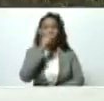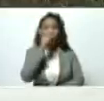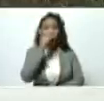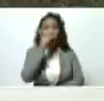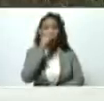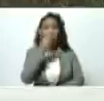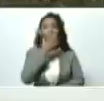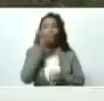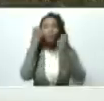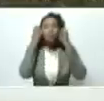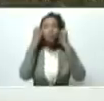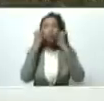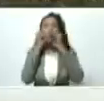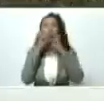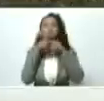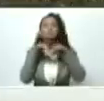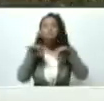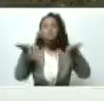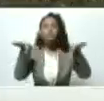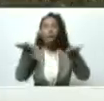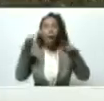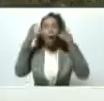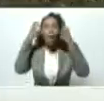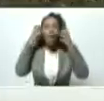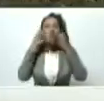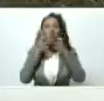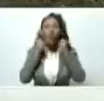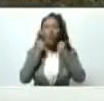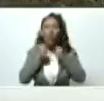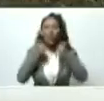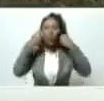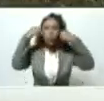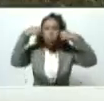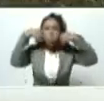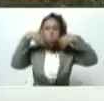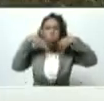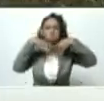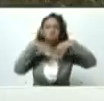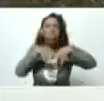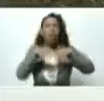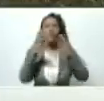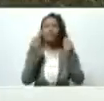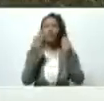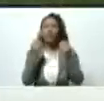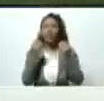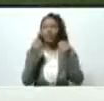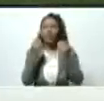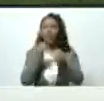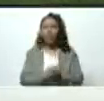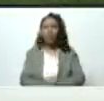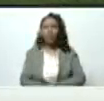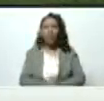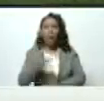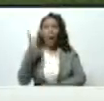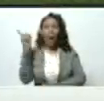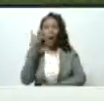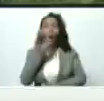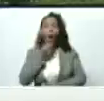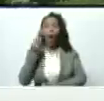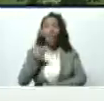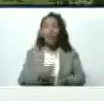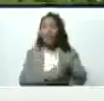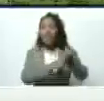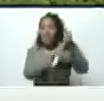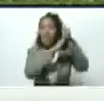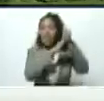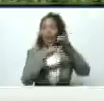barba poblada de la barba densa así es Ernesto Luna joven líder